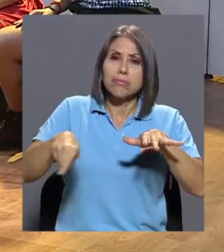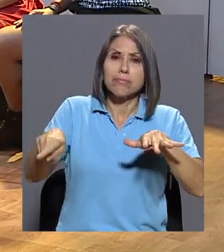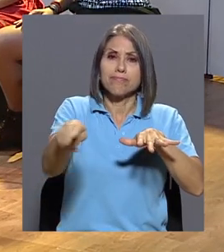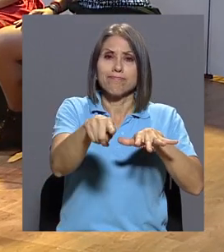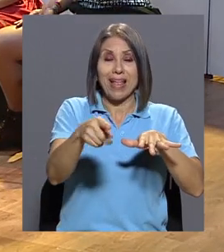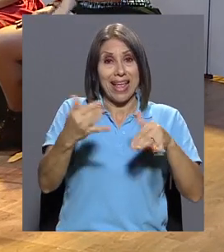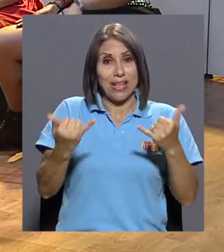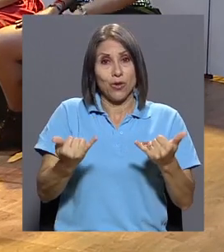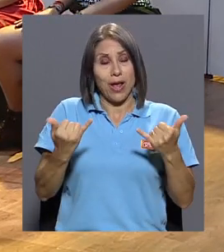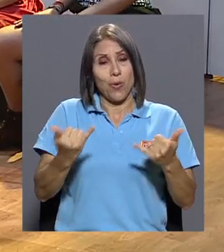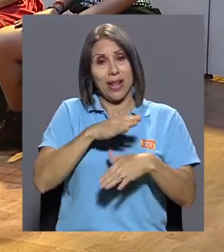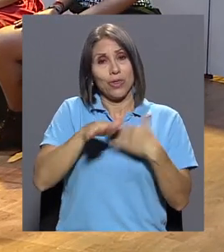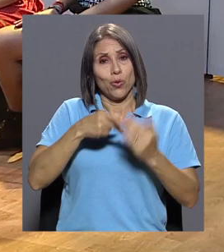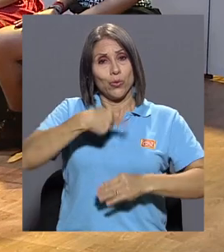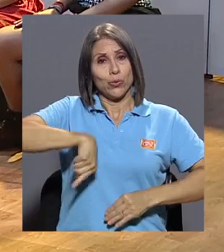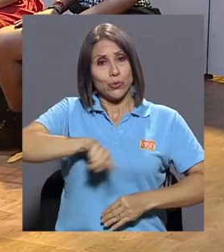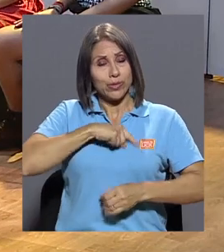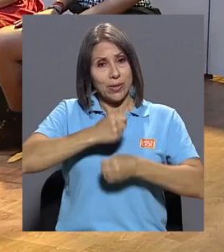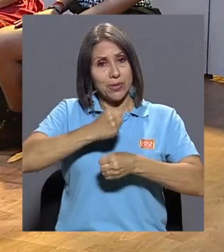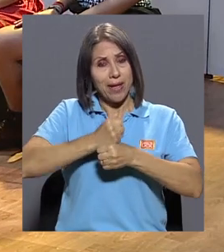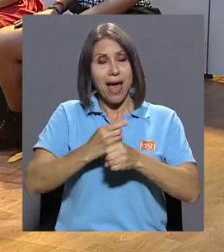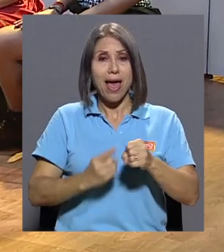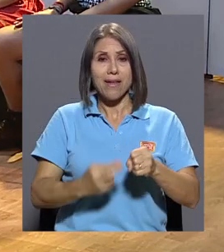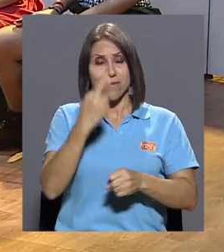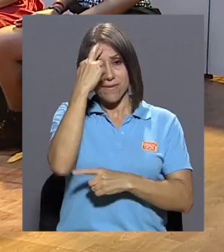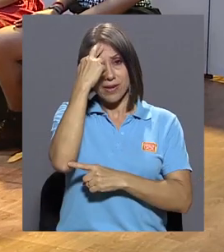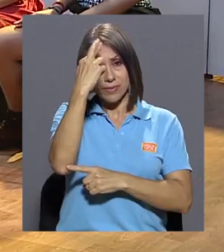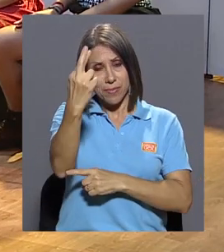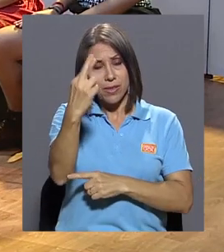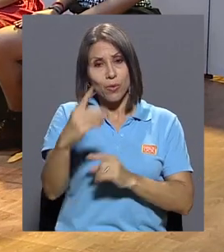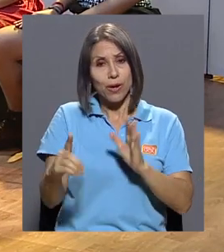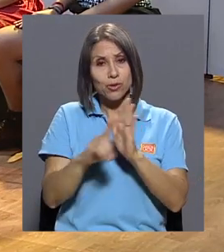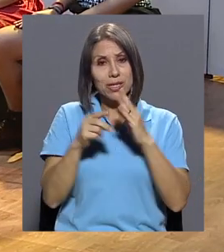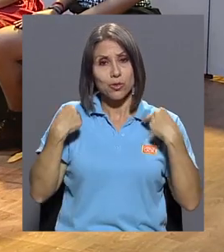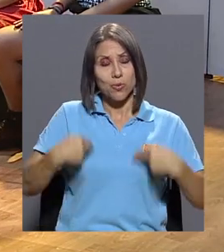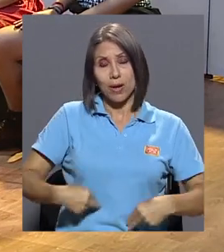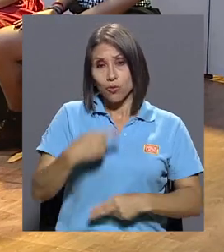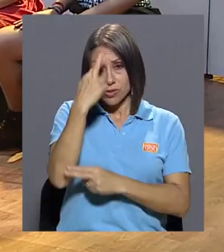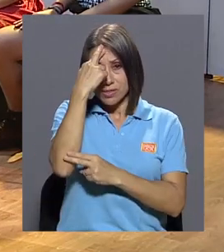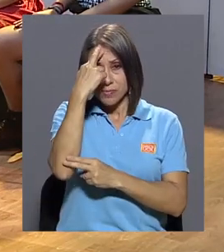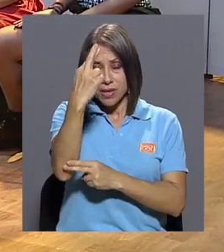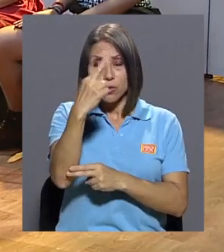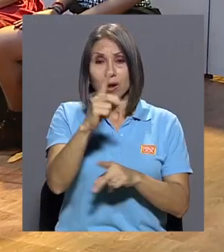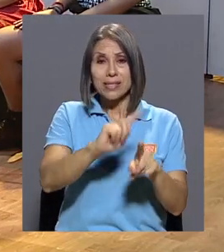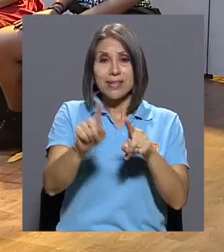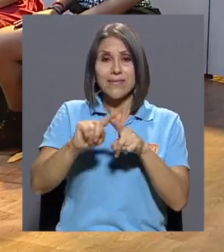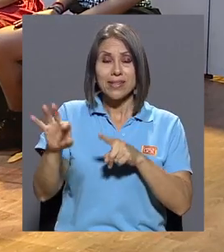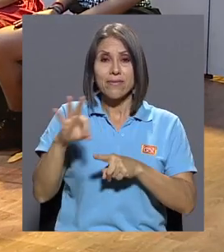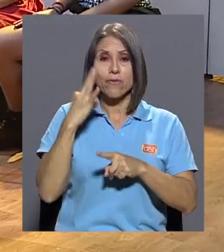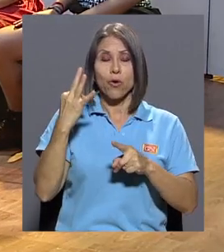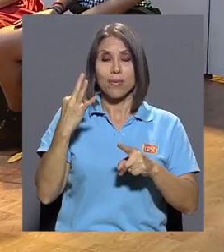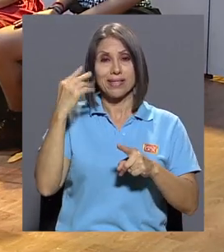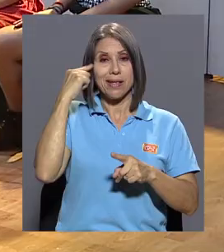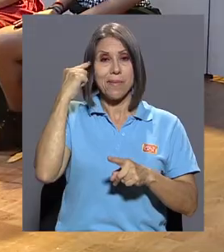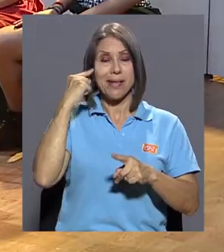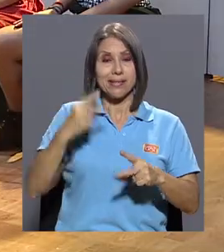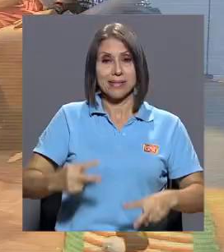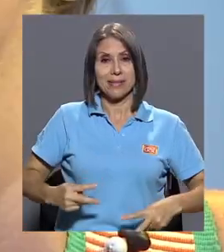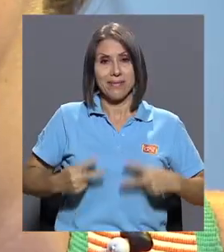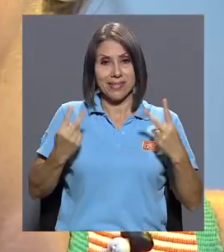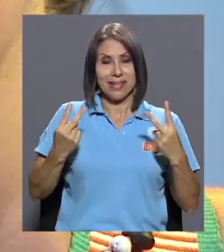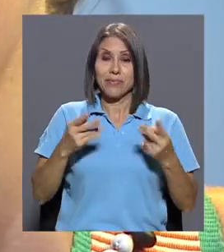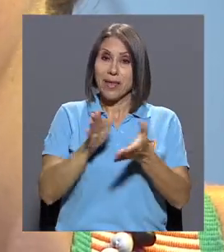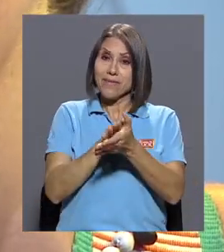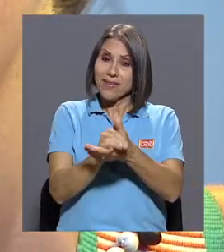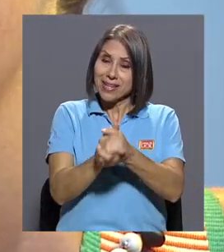de lo que todos estamos trabajando ahora, que es el respeto a los derechos humanos, el respeto a las formas de pensar y a las formas de vivir también. Muy ¿no? Así que felicidades,